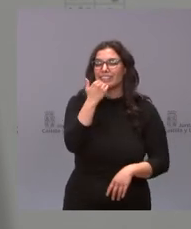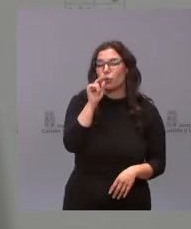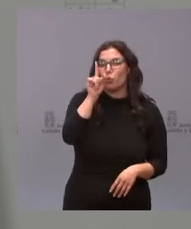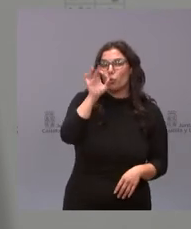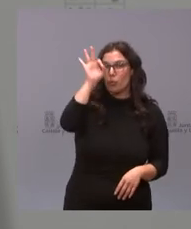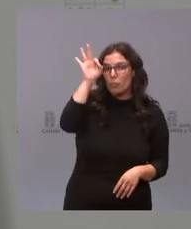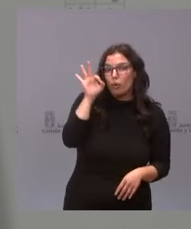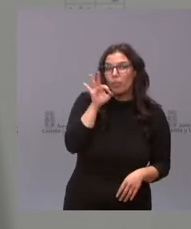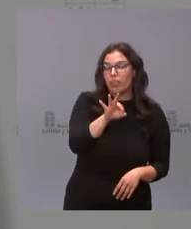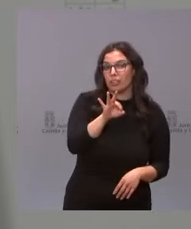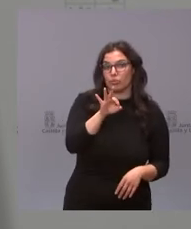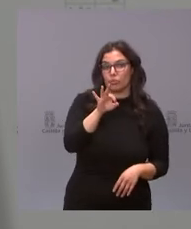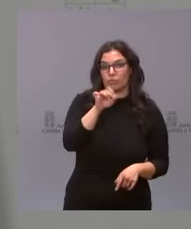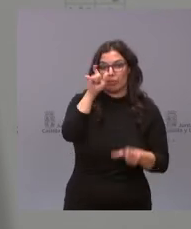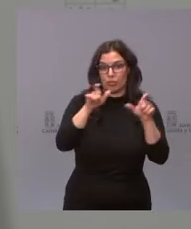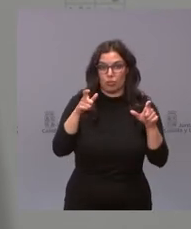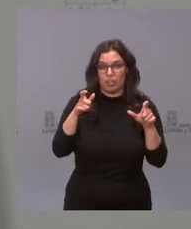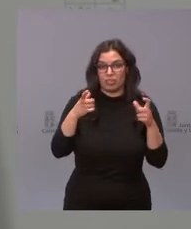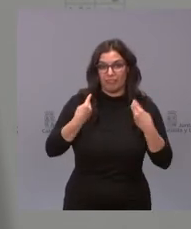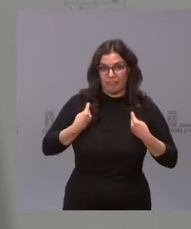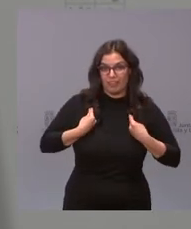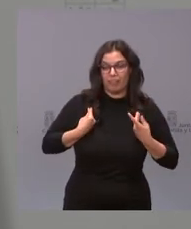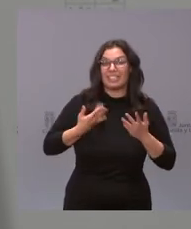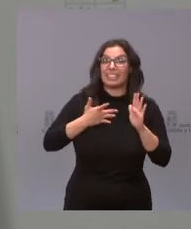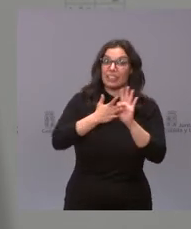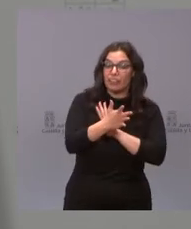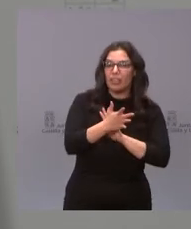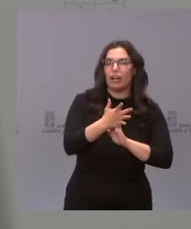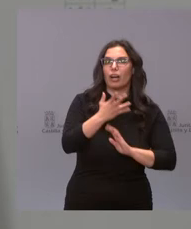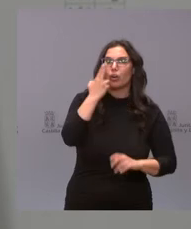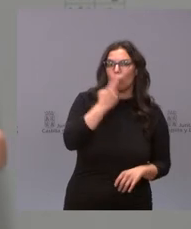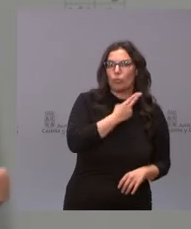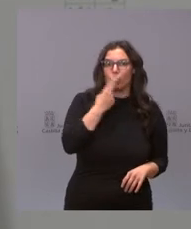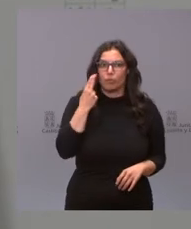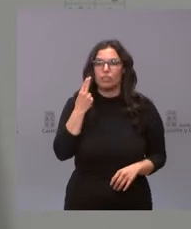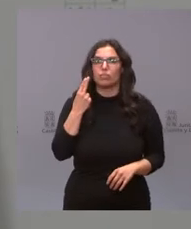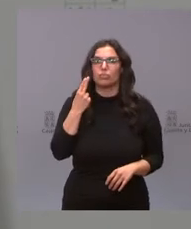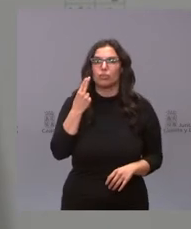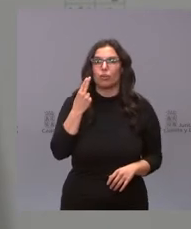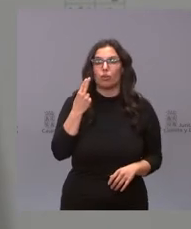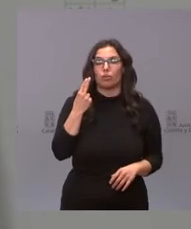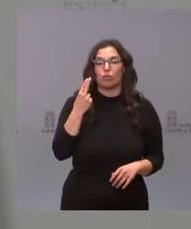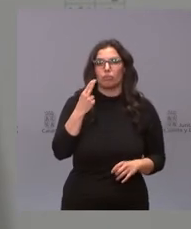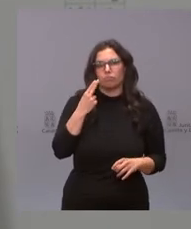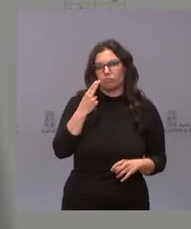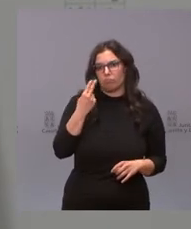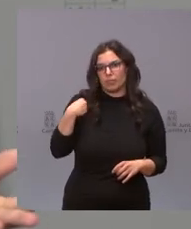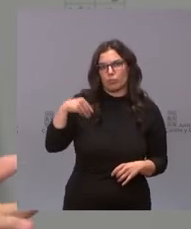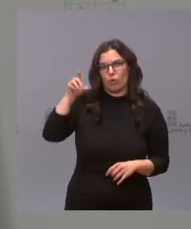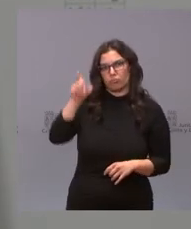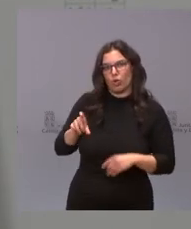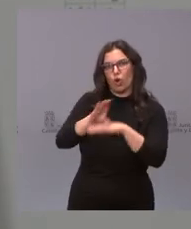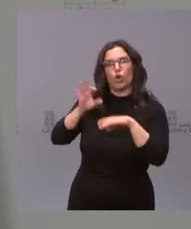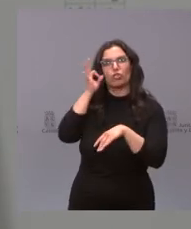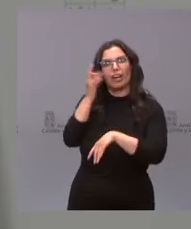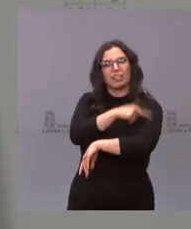nuestra población es decir el compromiso que ha explicitado la consejera de Sanidad que